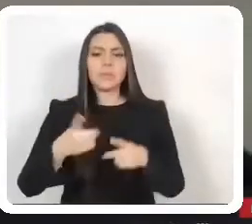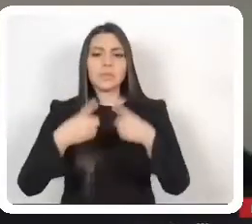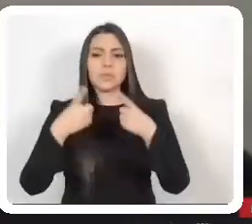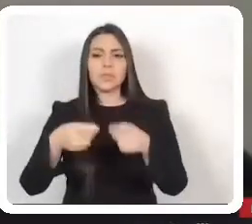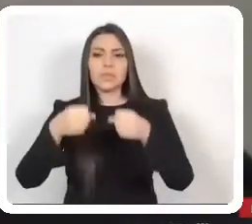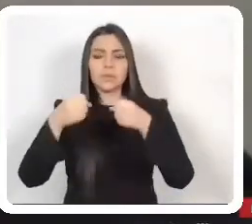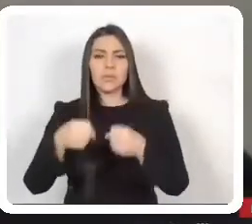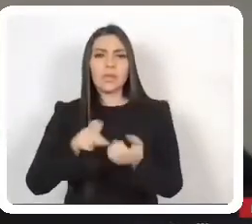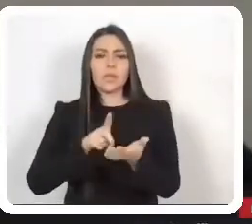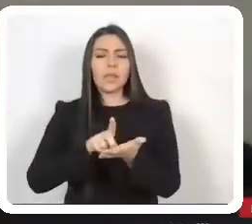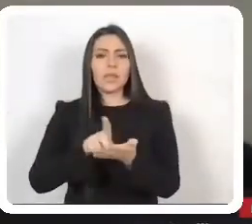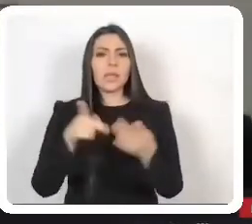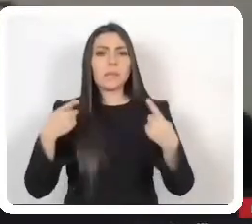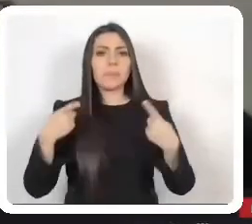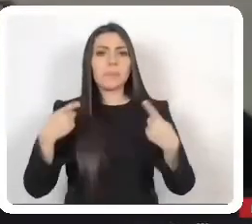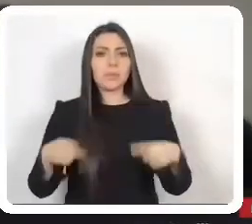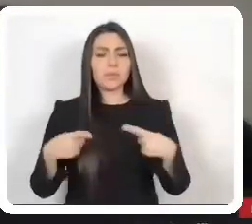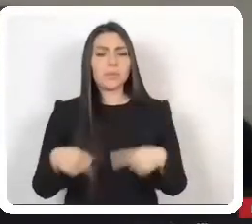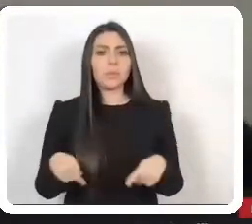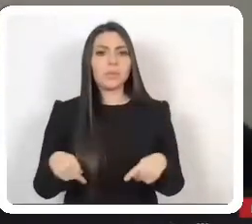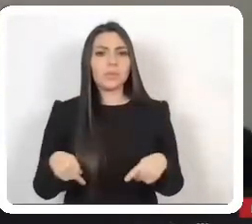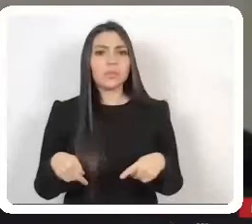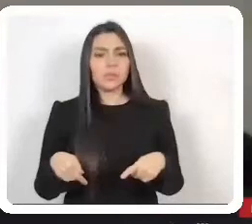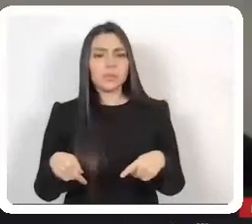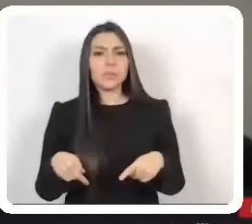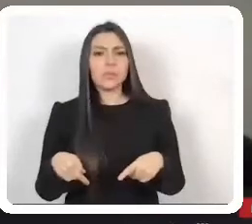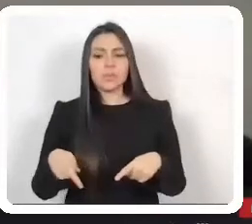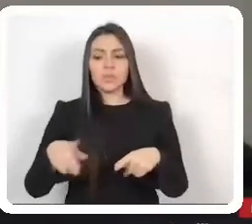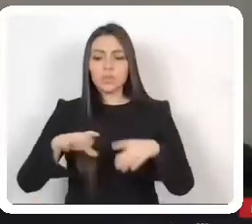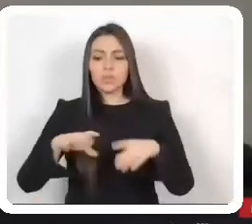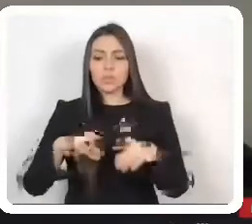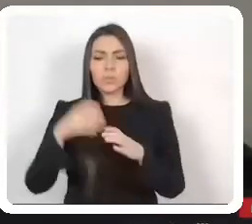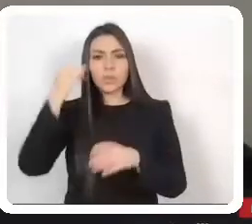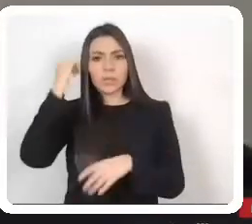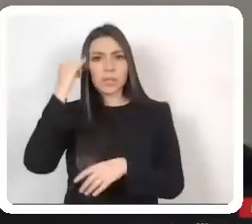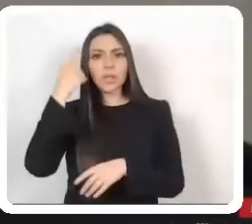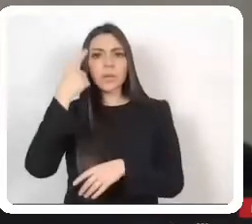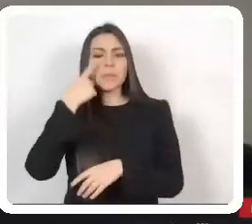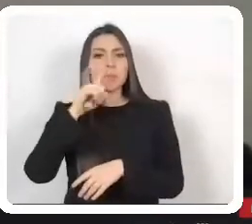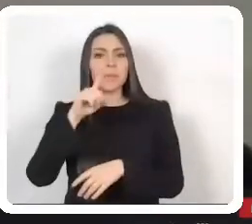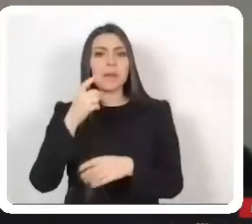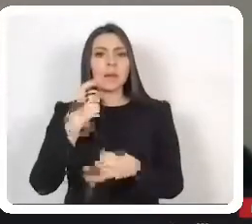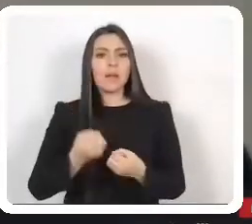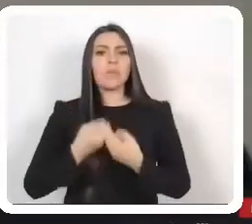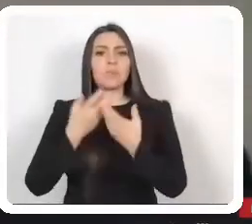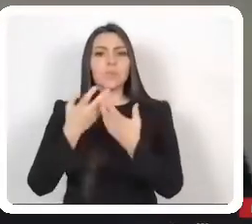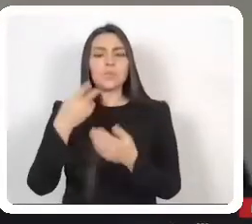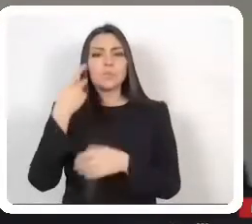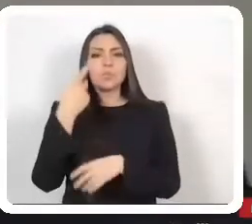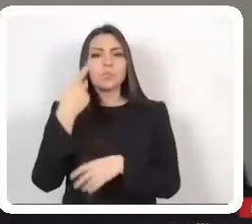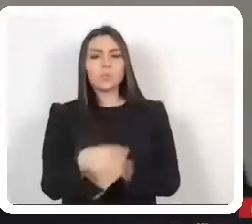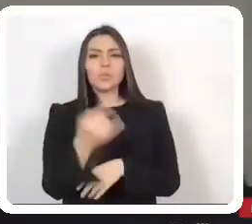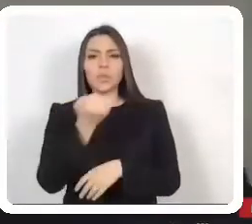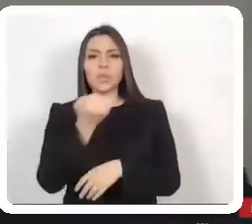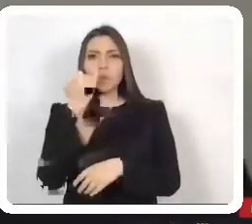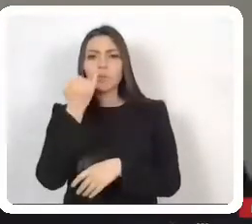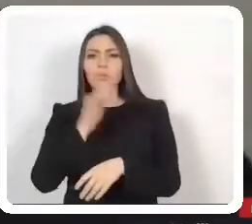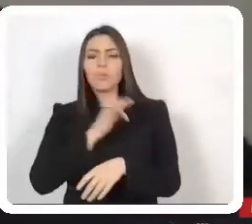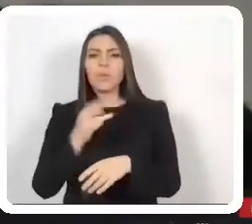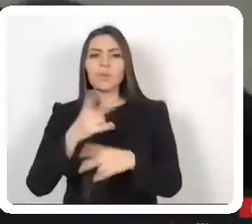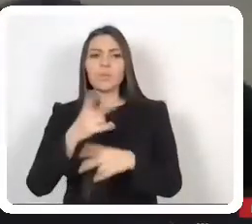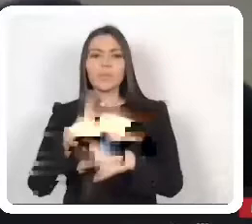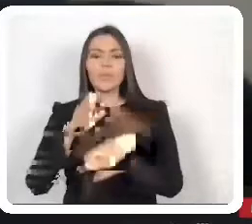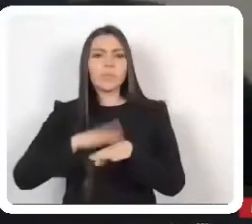derecho de las personas y comunidades indígenas a transmitir y enriquecer su lengua, conocimiento e